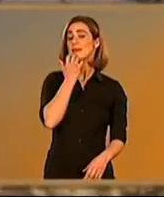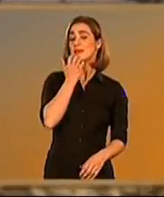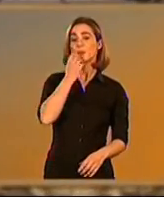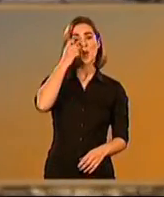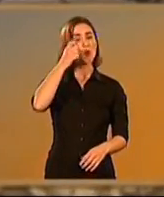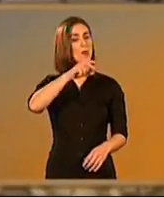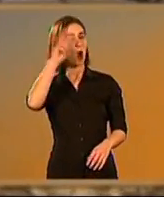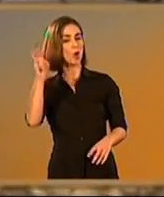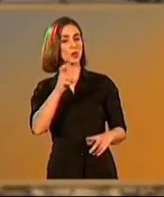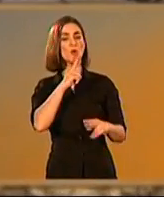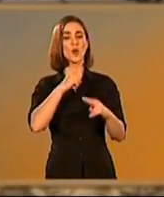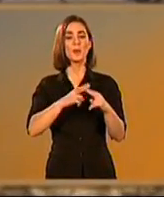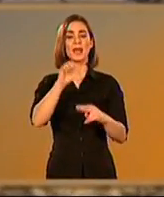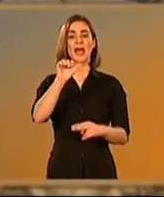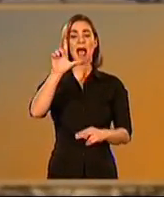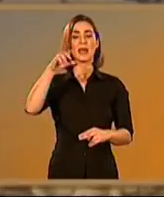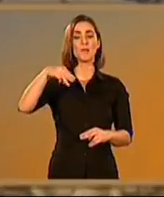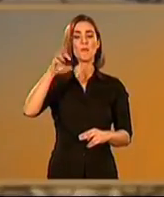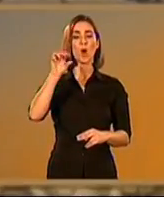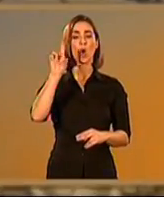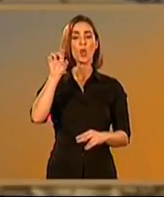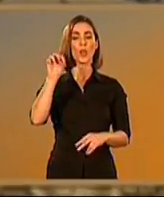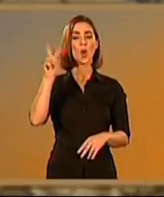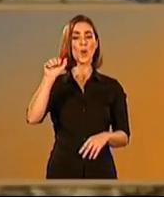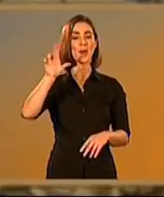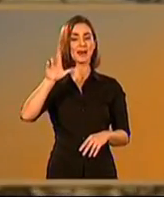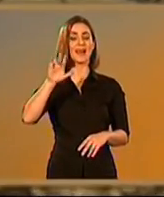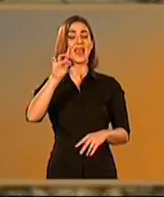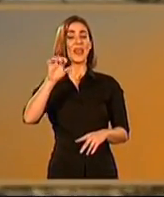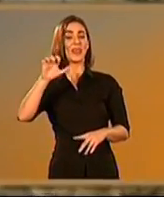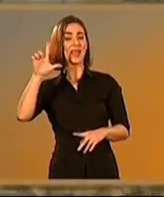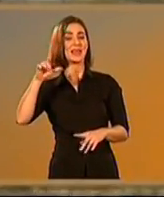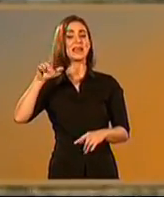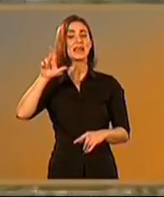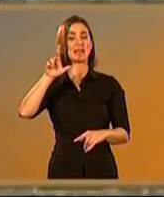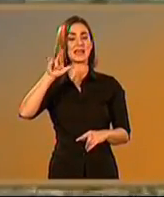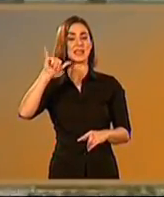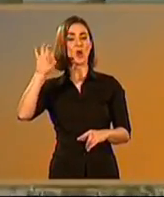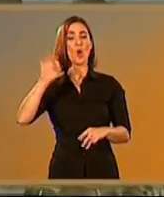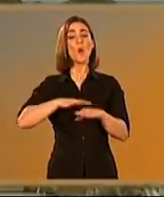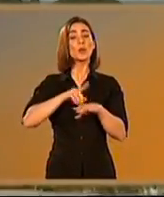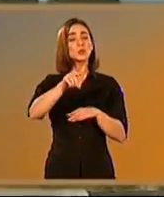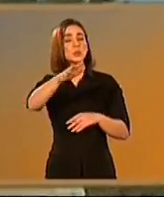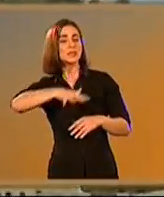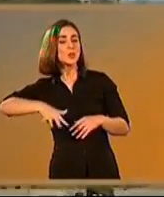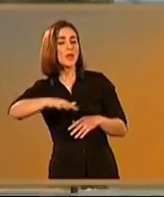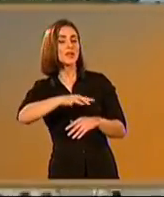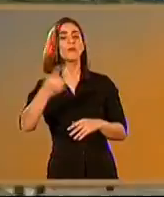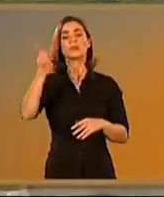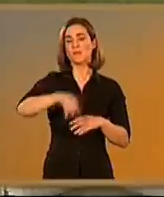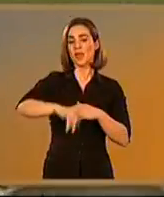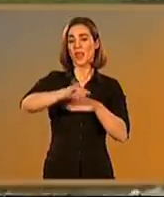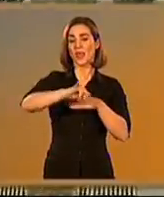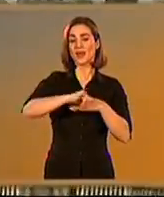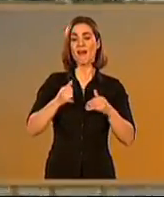Fue el caso también de Almodóvar del Río, cuya privilegiada situación a orillas del Guadalquivir resultó muy apreciada